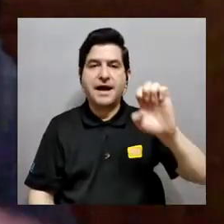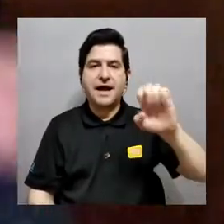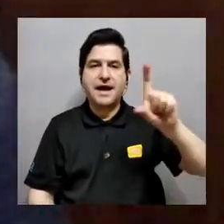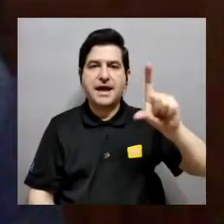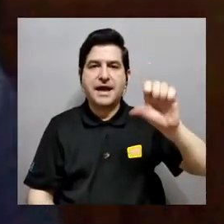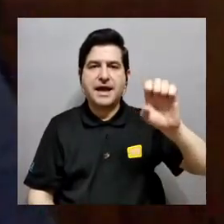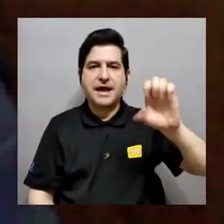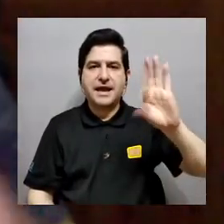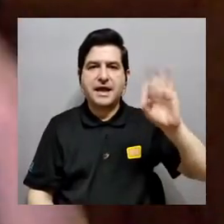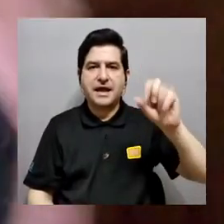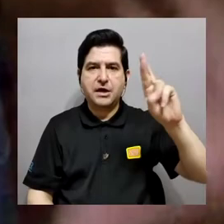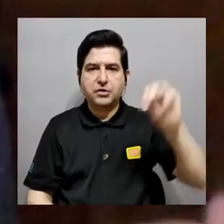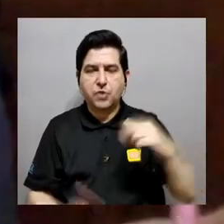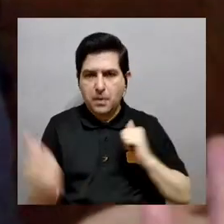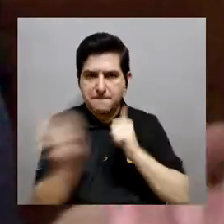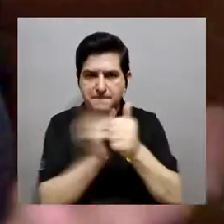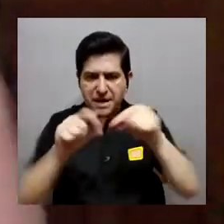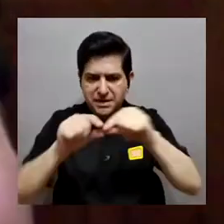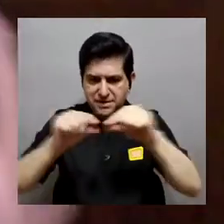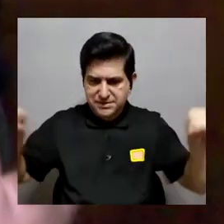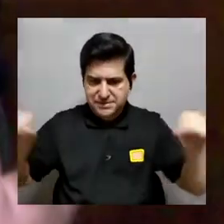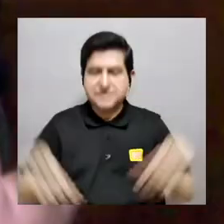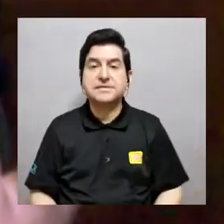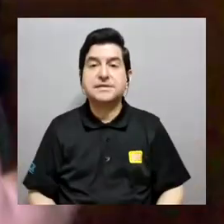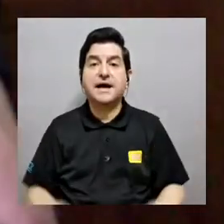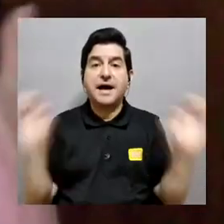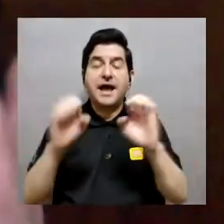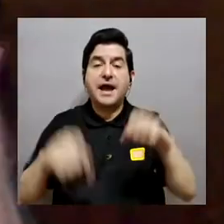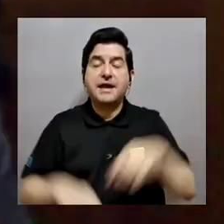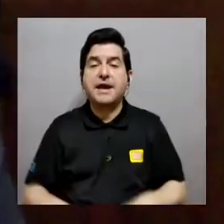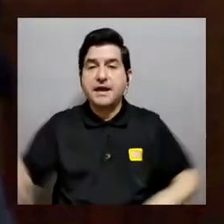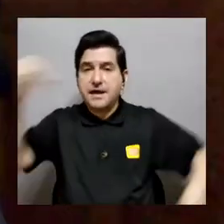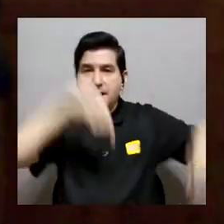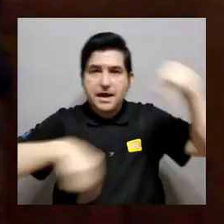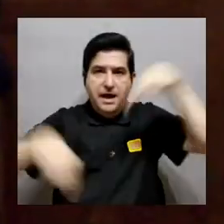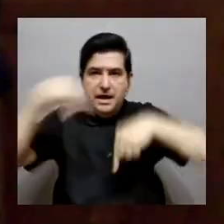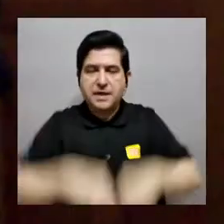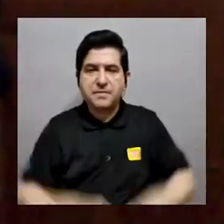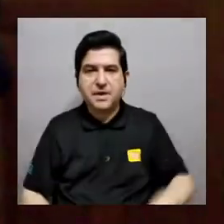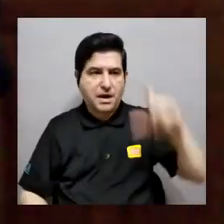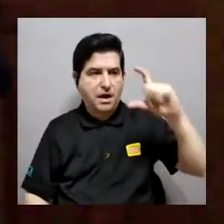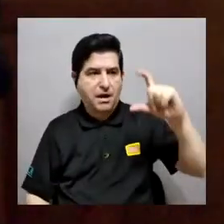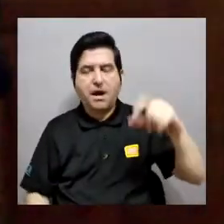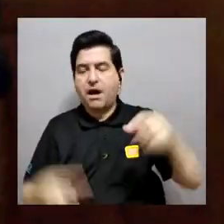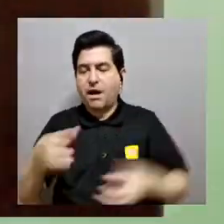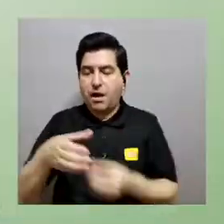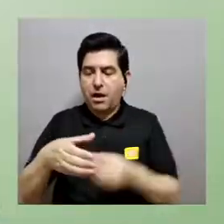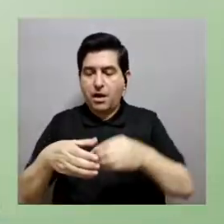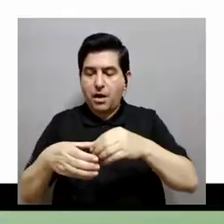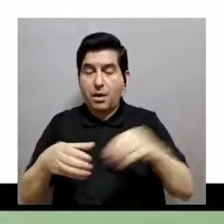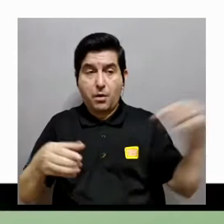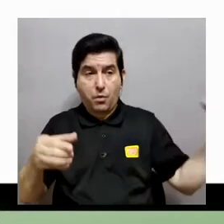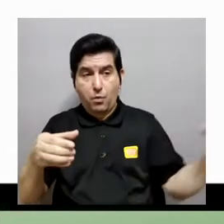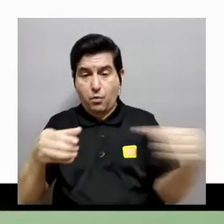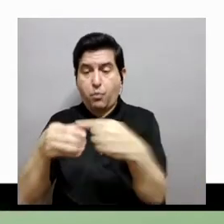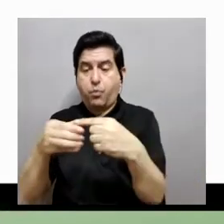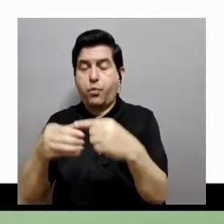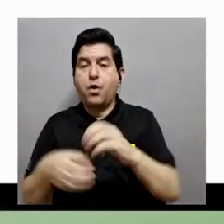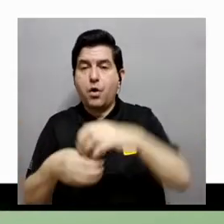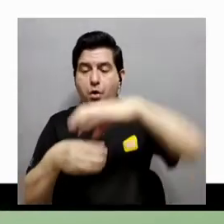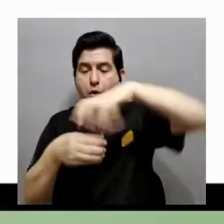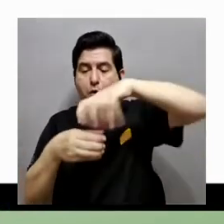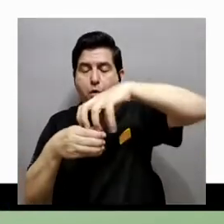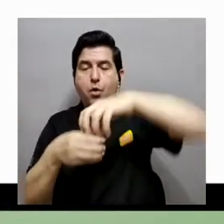fluyen a través de un cable y con la energía química que está almacenada en un bombillo, en una batería podemos